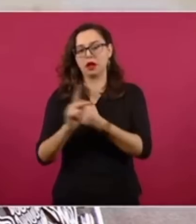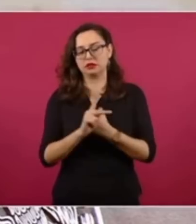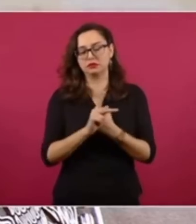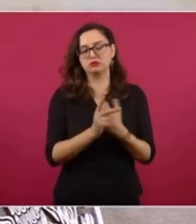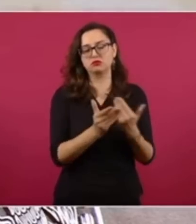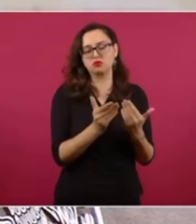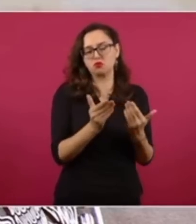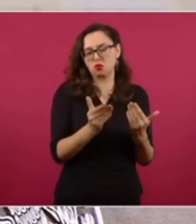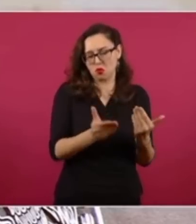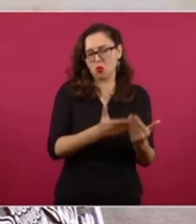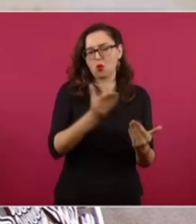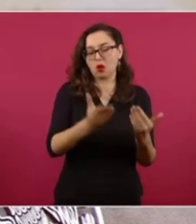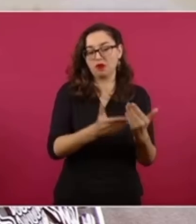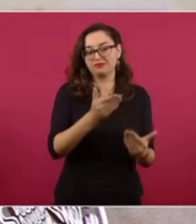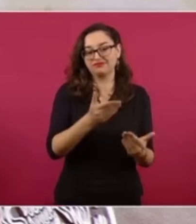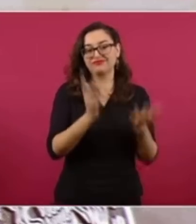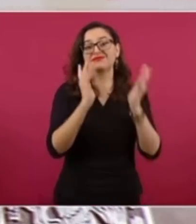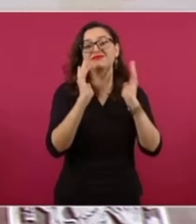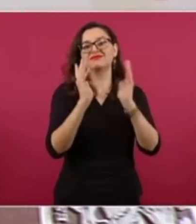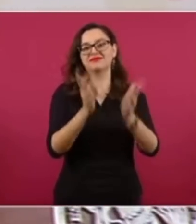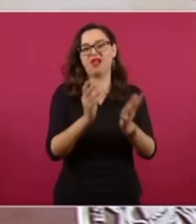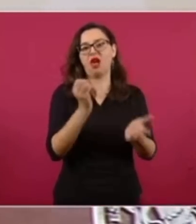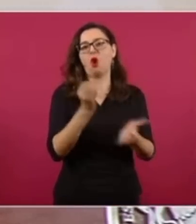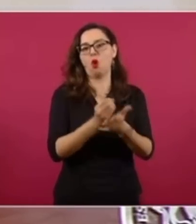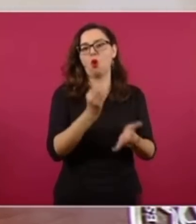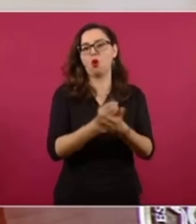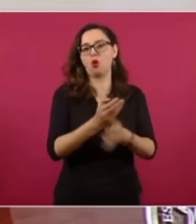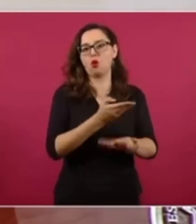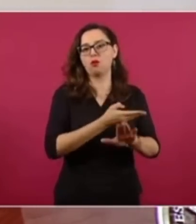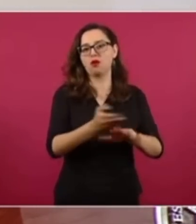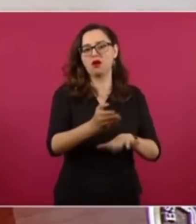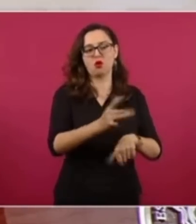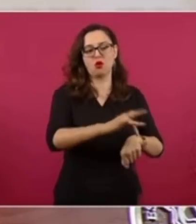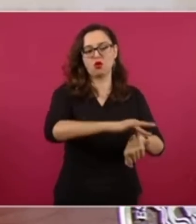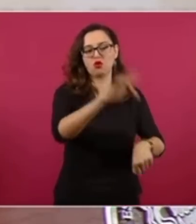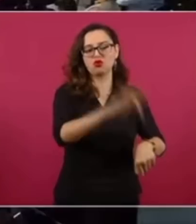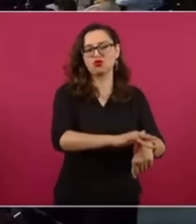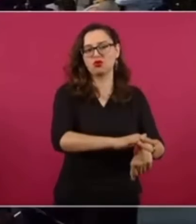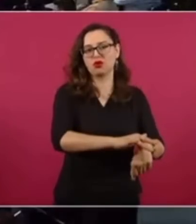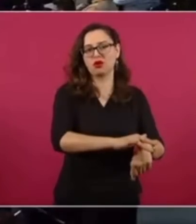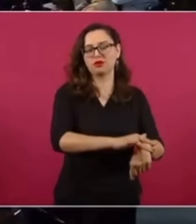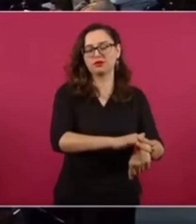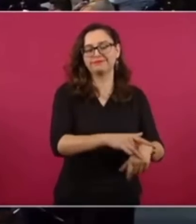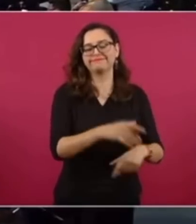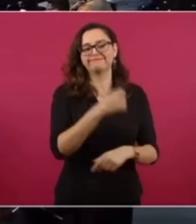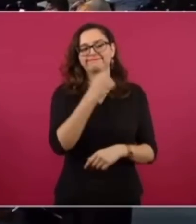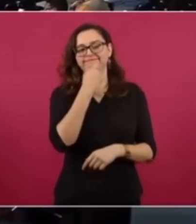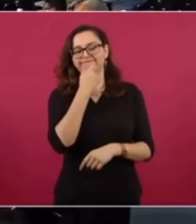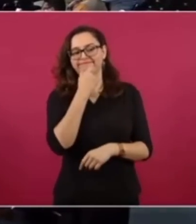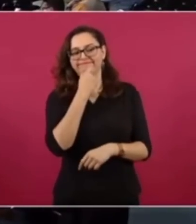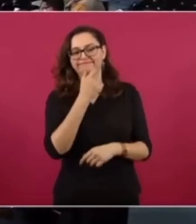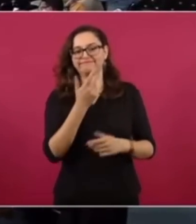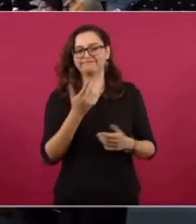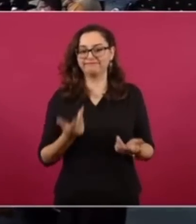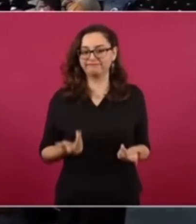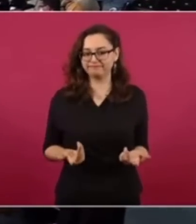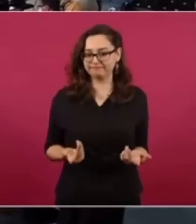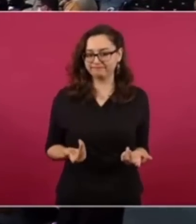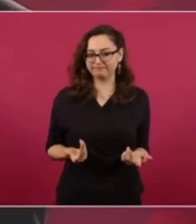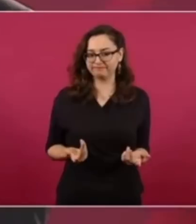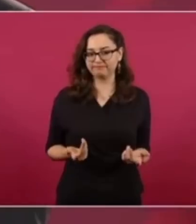pero tenemos que revisar papeles si cuando se les dio la concesión